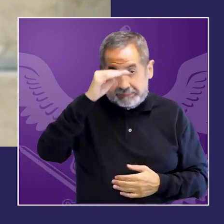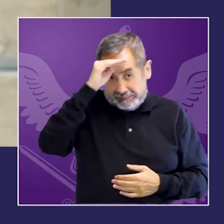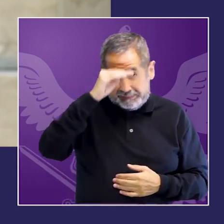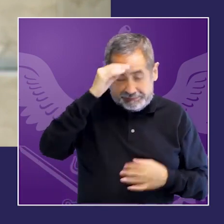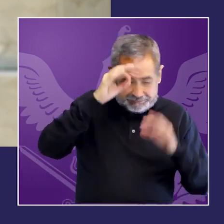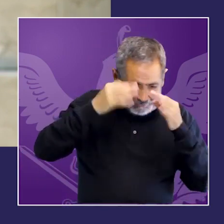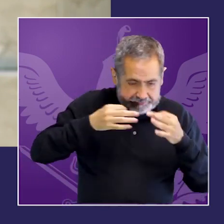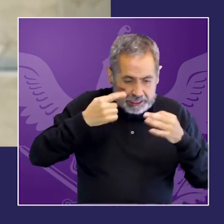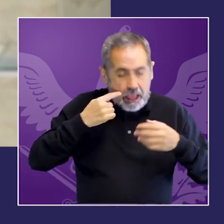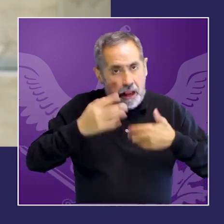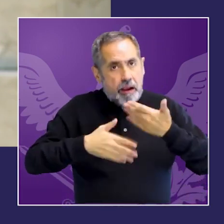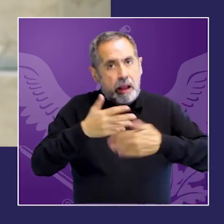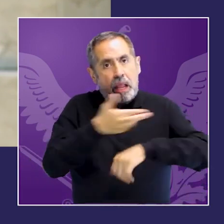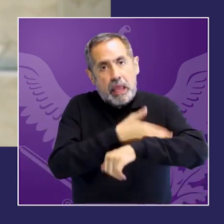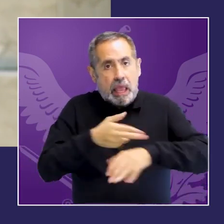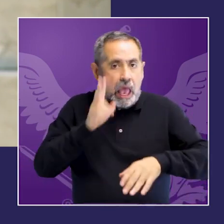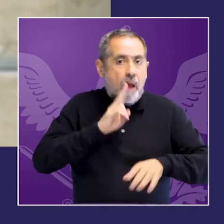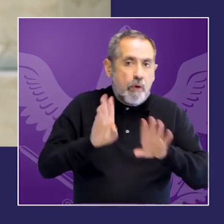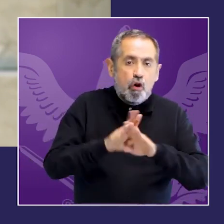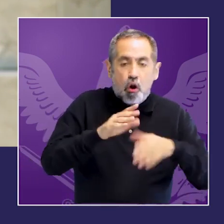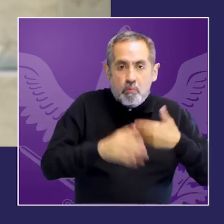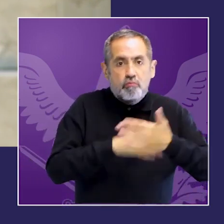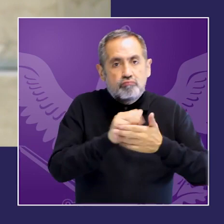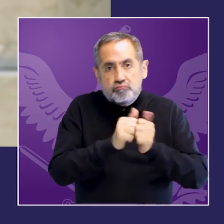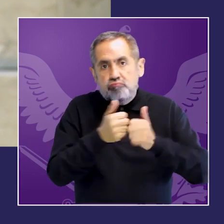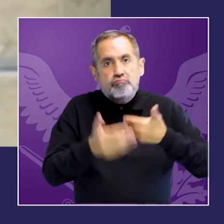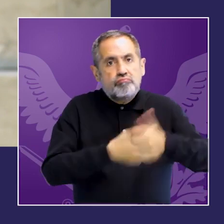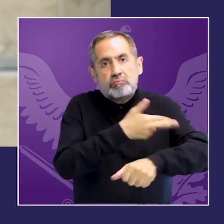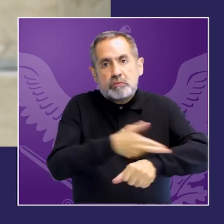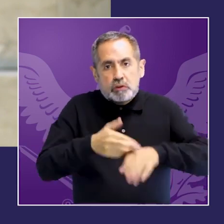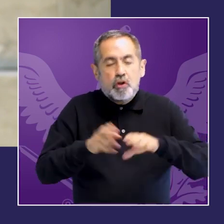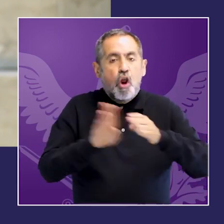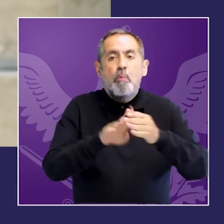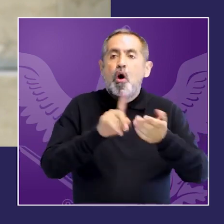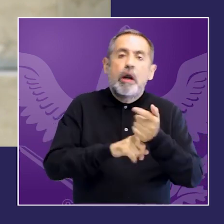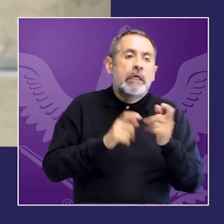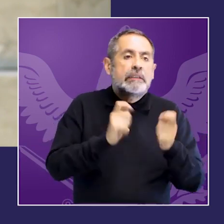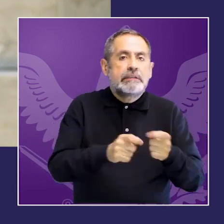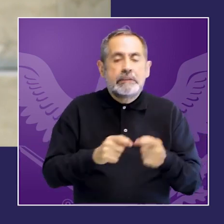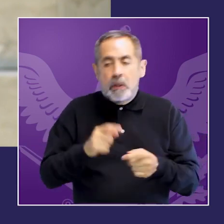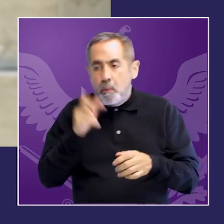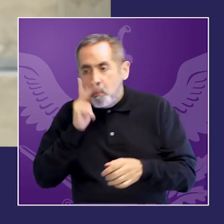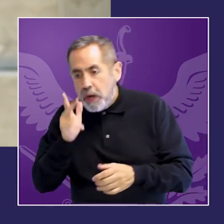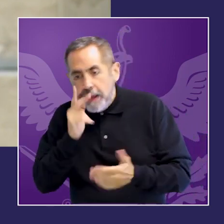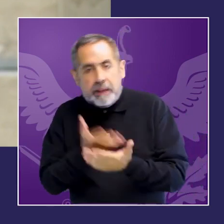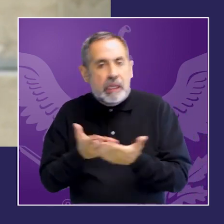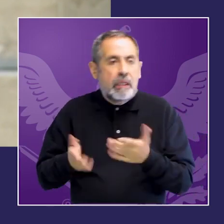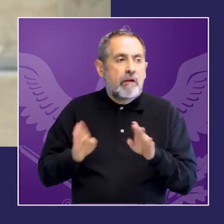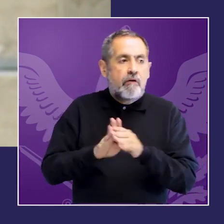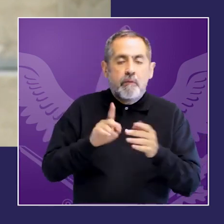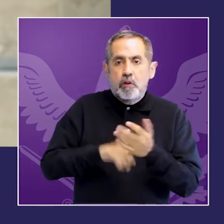para mejorarlos o desecharlos pero sobre la base de la evidencia y no de las